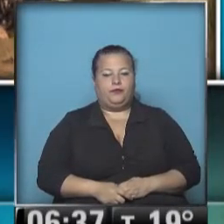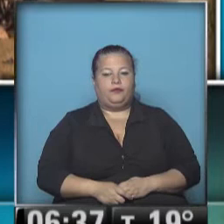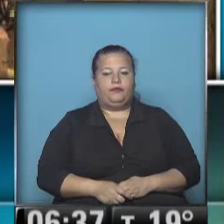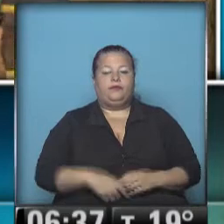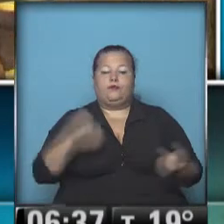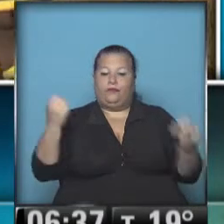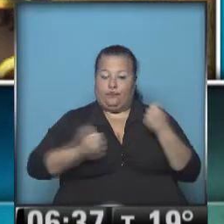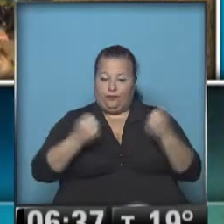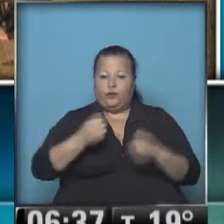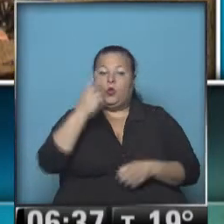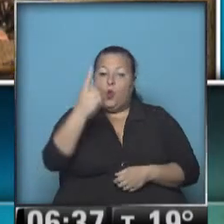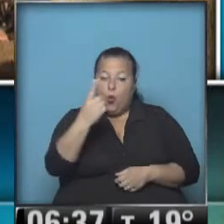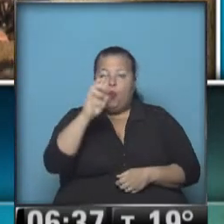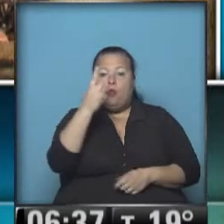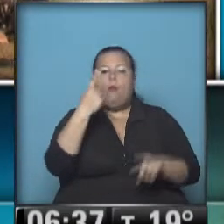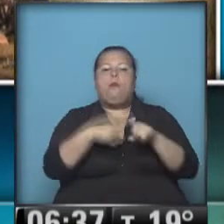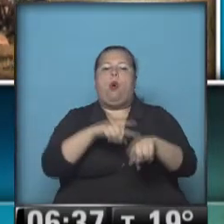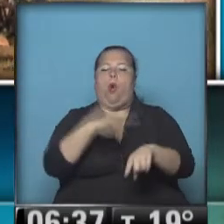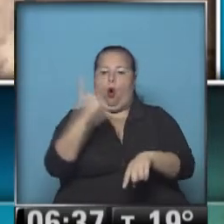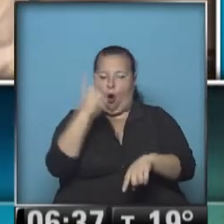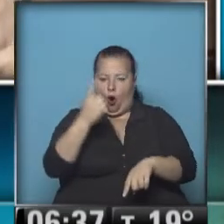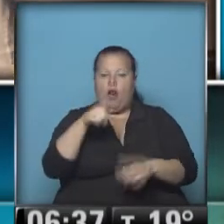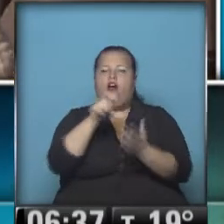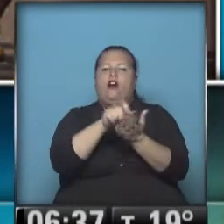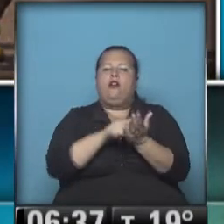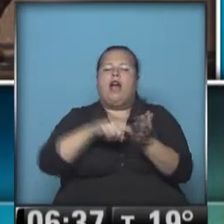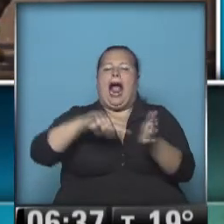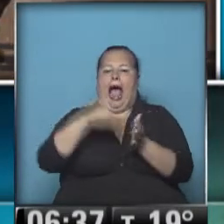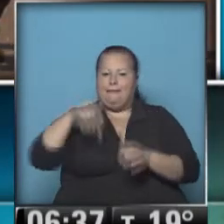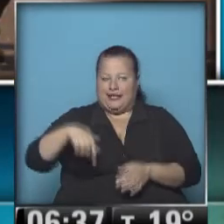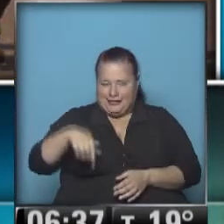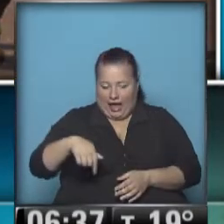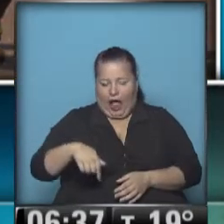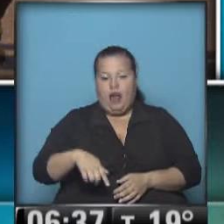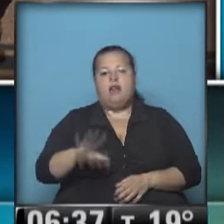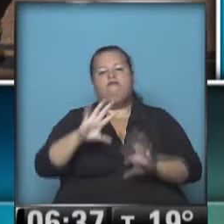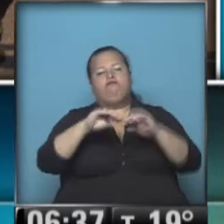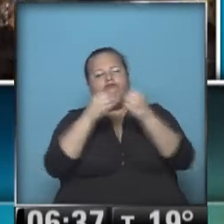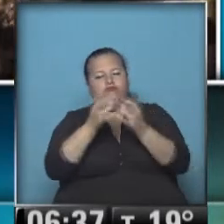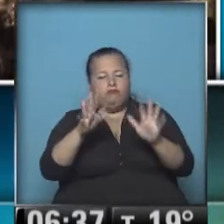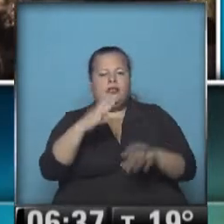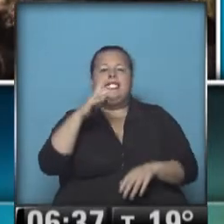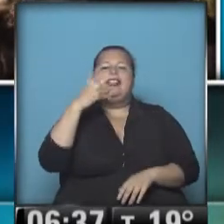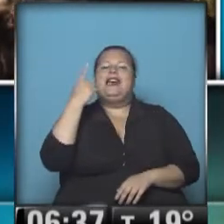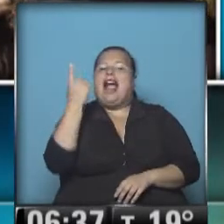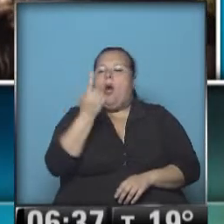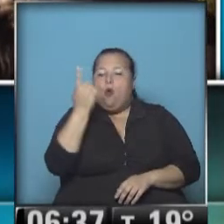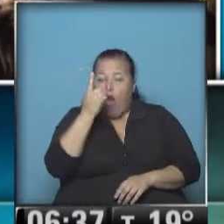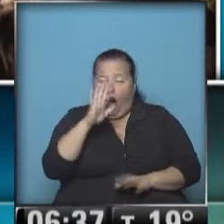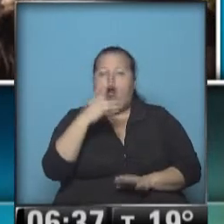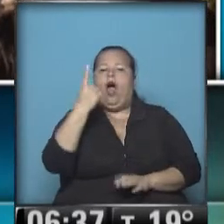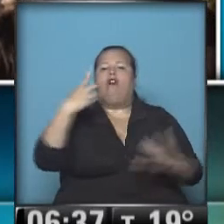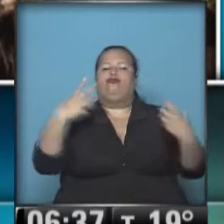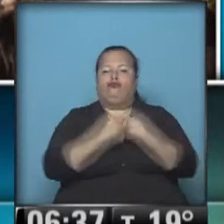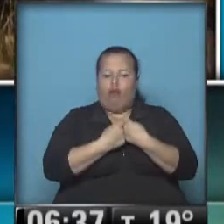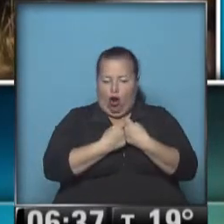Tránsito. Una víctima por hora. El dato corresponde a la ciudad de Buenos Aires, donde en promedio, cada 57 minutos se produce